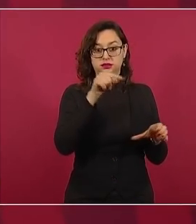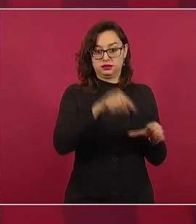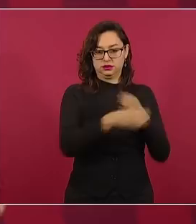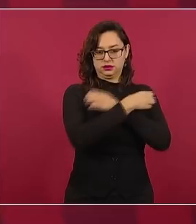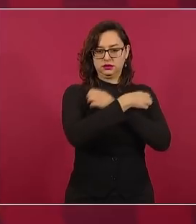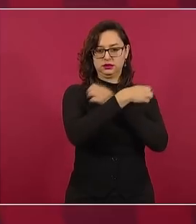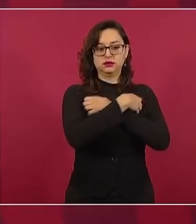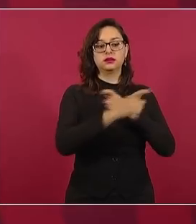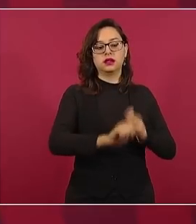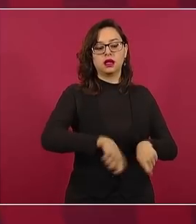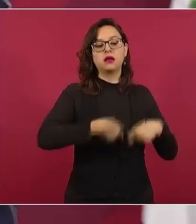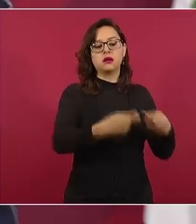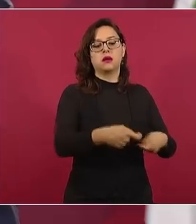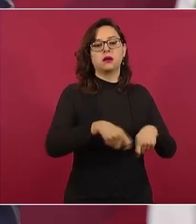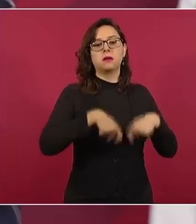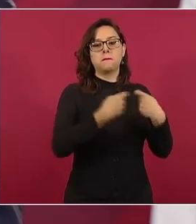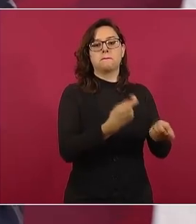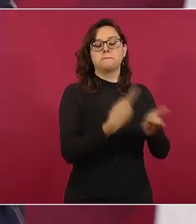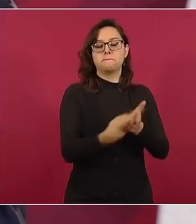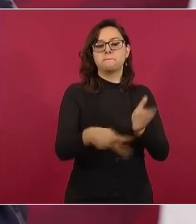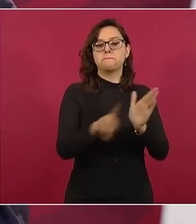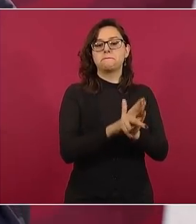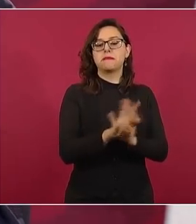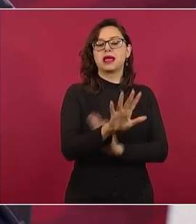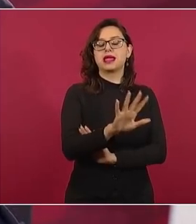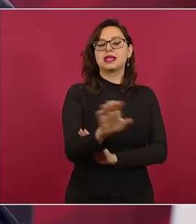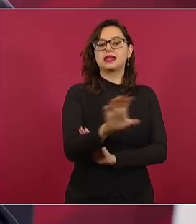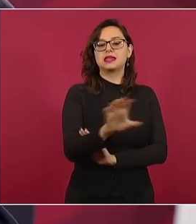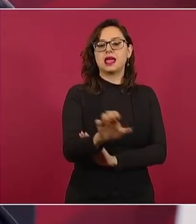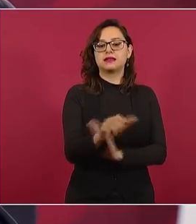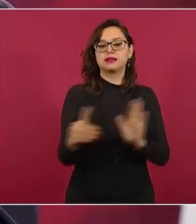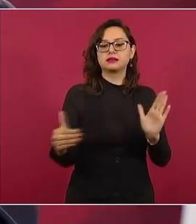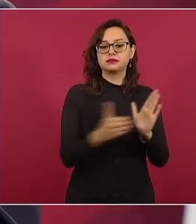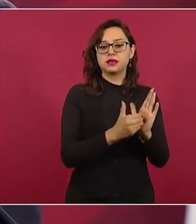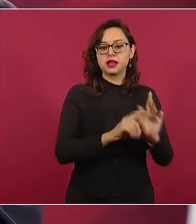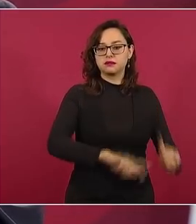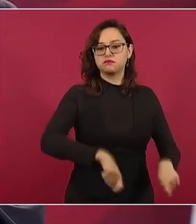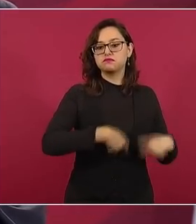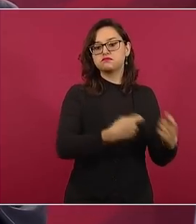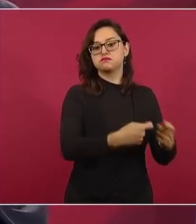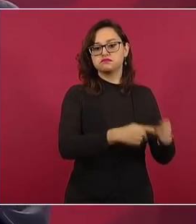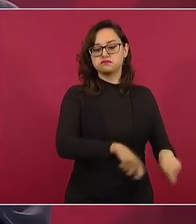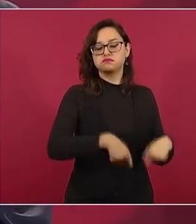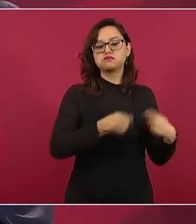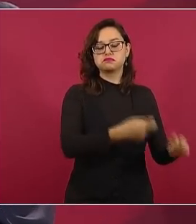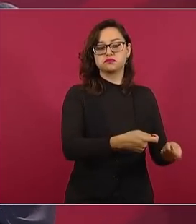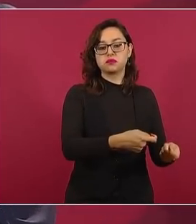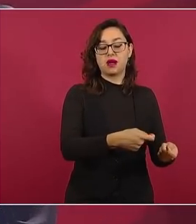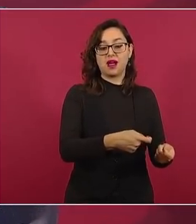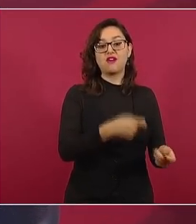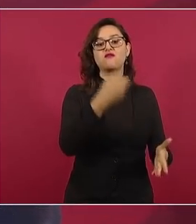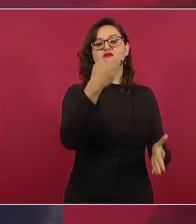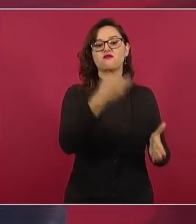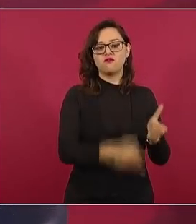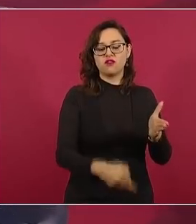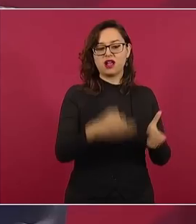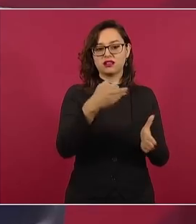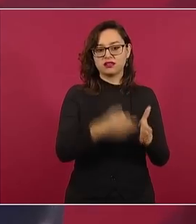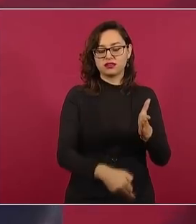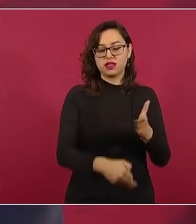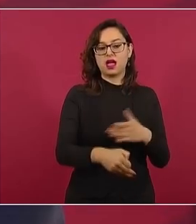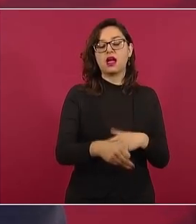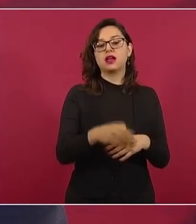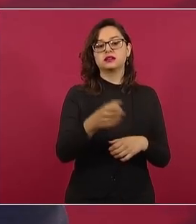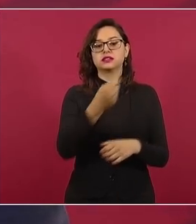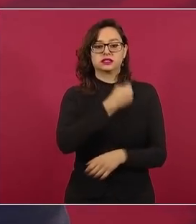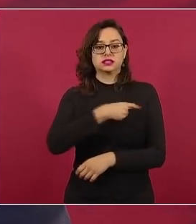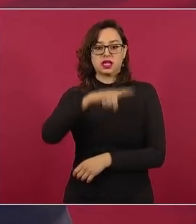500 mil y tengo el compromiso, y vamos a cumplirlo, de basificar a 80 mil trabajadores de